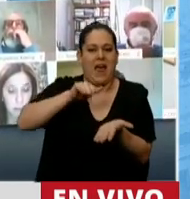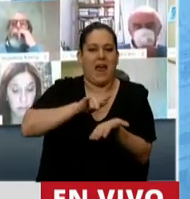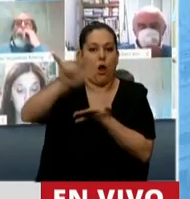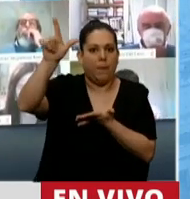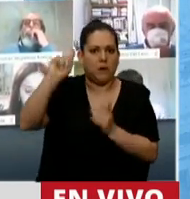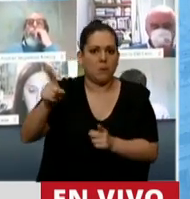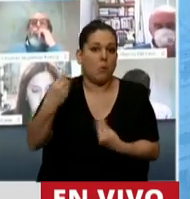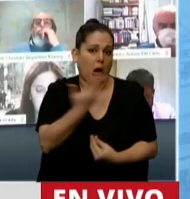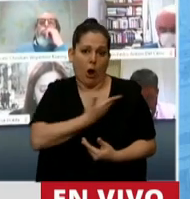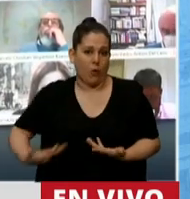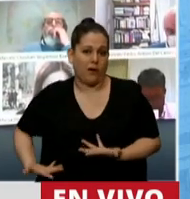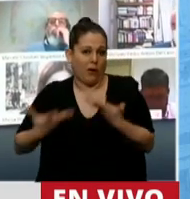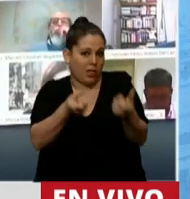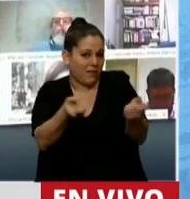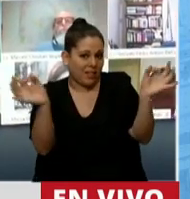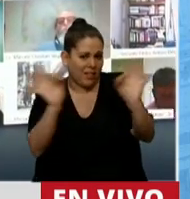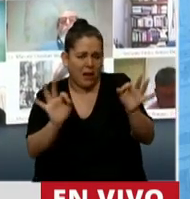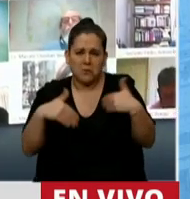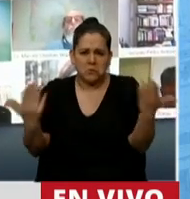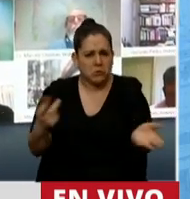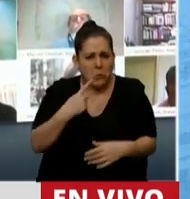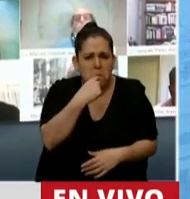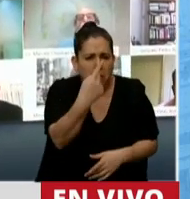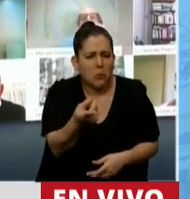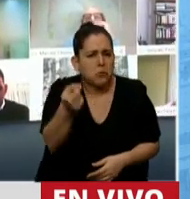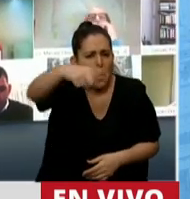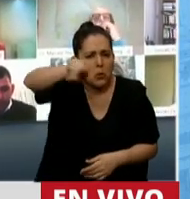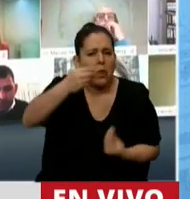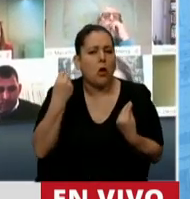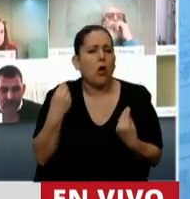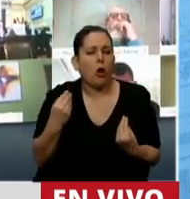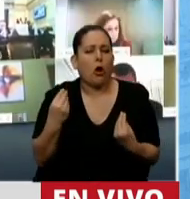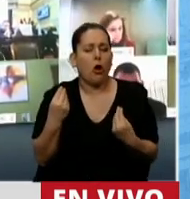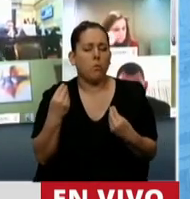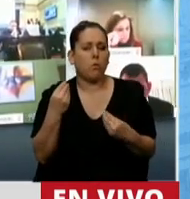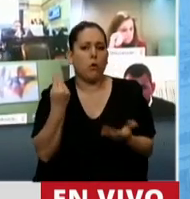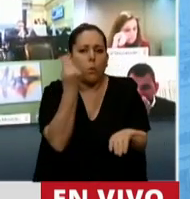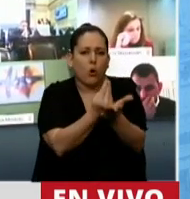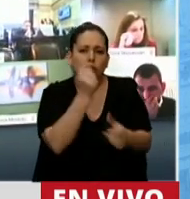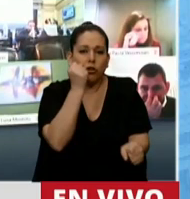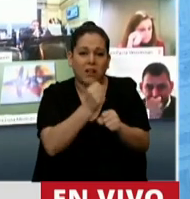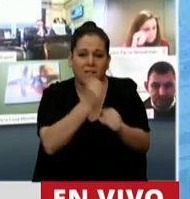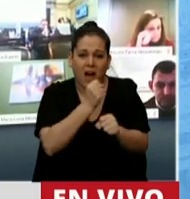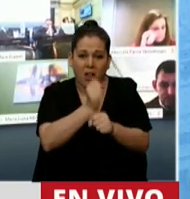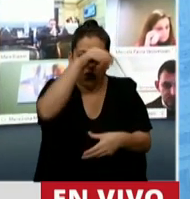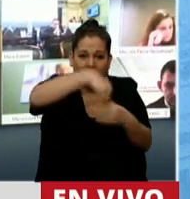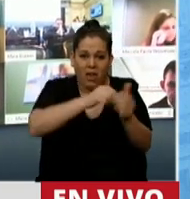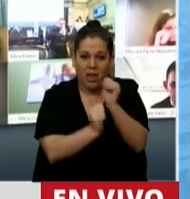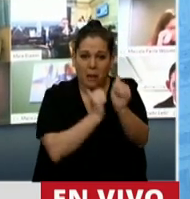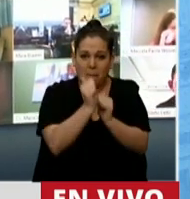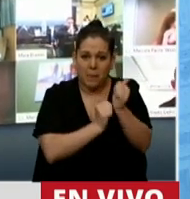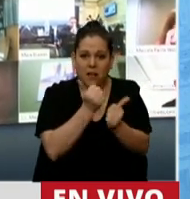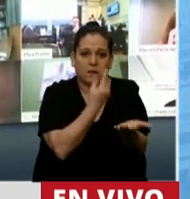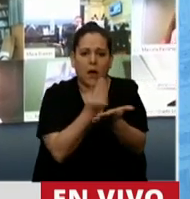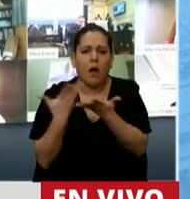nada frente a eso. Entonces yo quiero preguntarle, ¿cómo piensa el gobierno garantizar los 3.000 puestos de trabajo que hoy están en juego